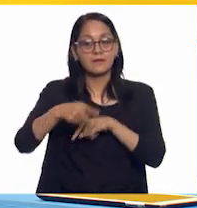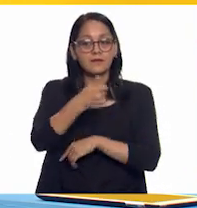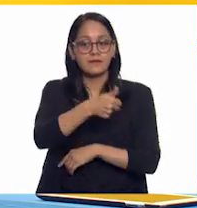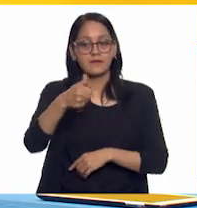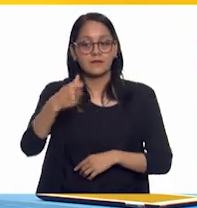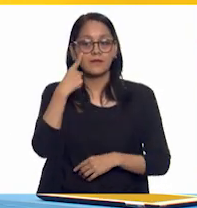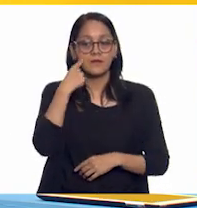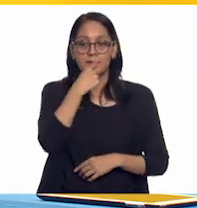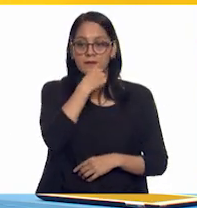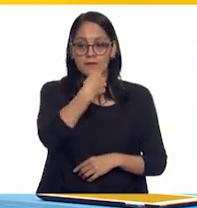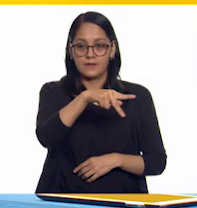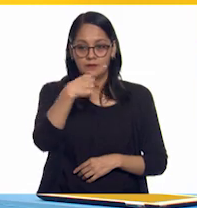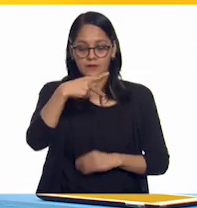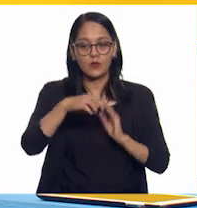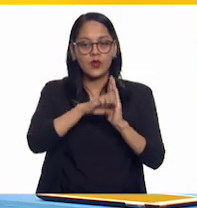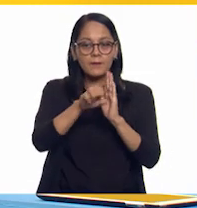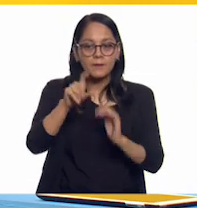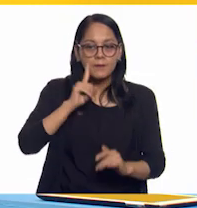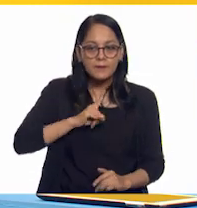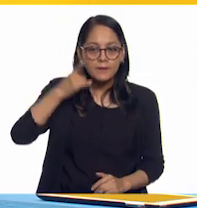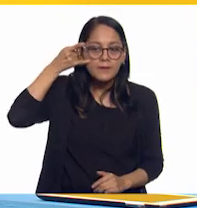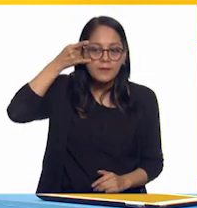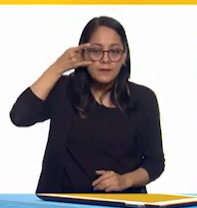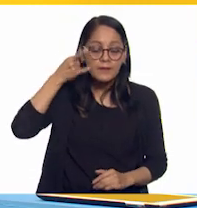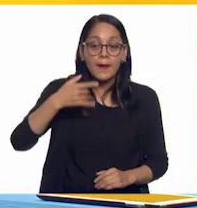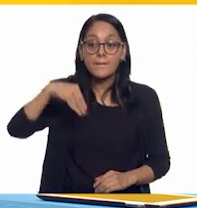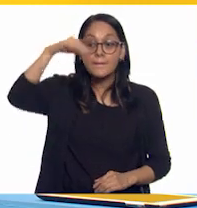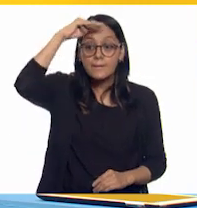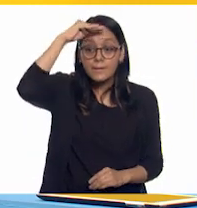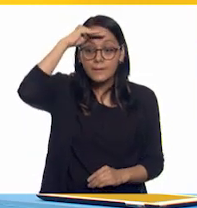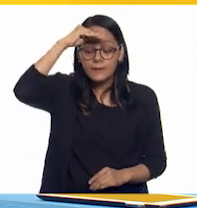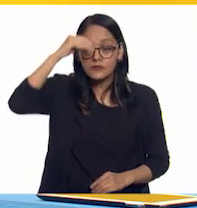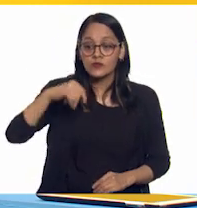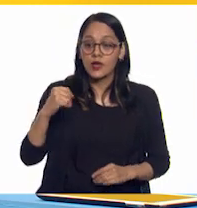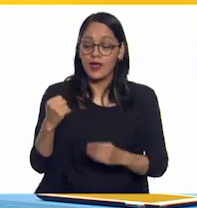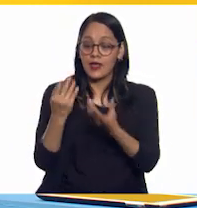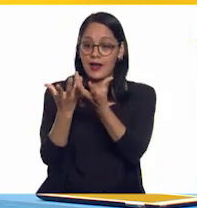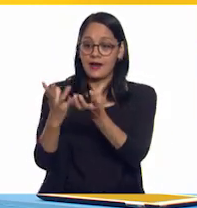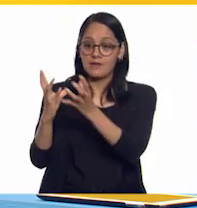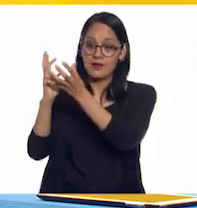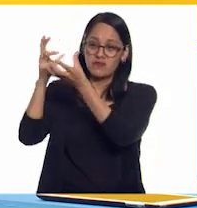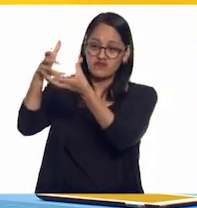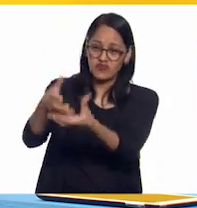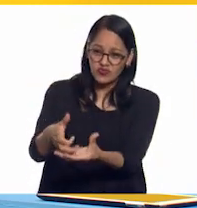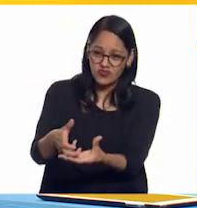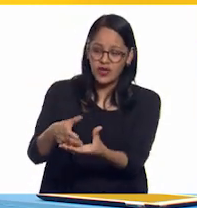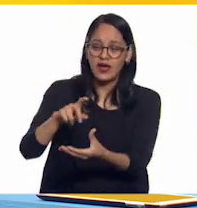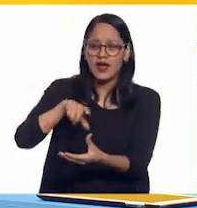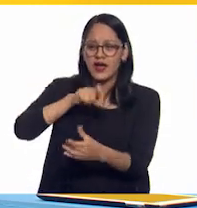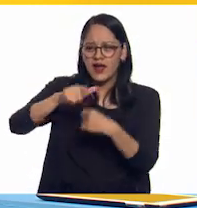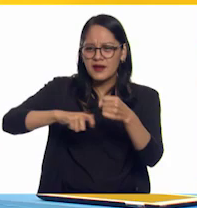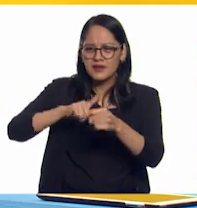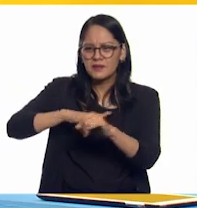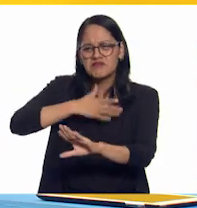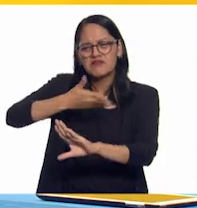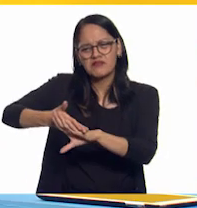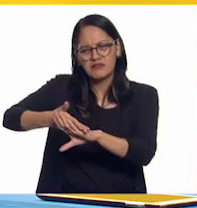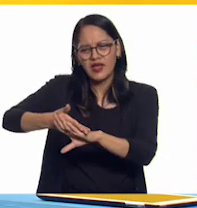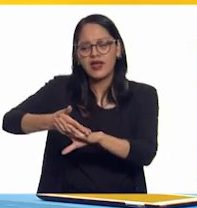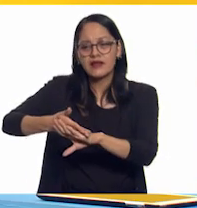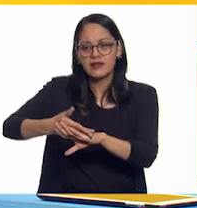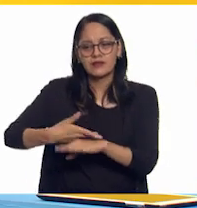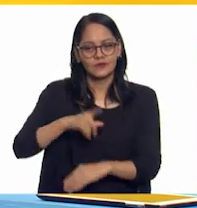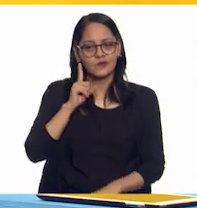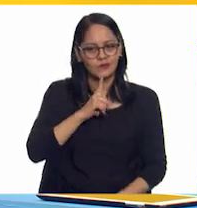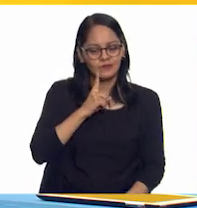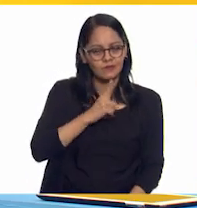la pirata pensó que el accidente de derribar el nido de Lolo perjudicó al animalito, por lo que se sintió mal. Seguro que